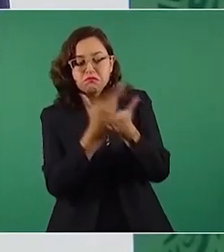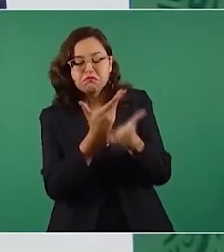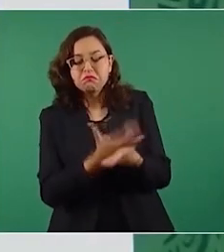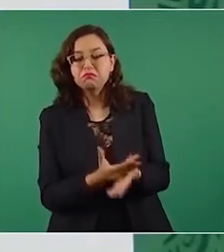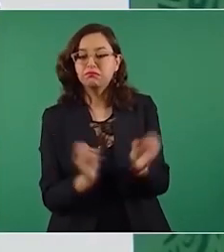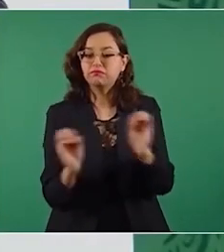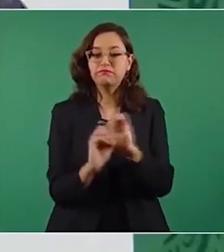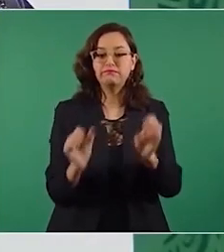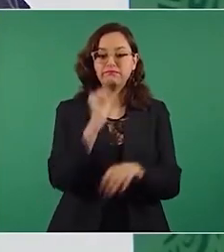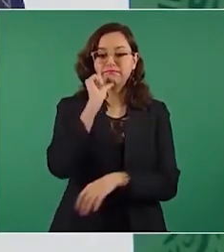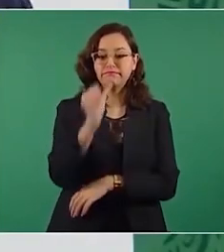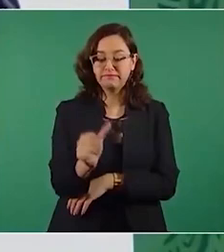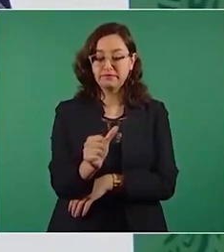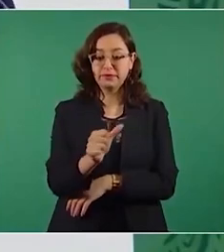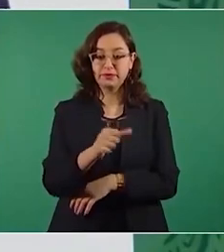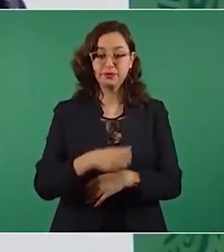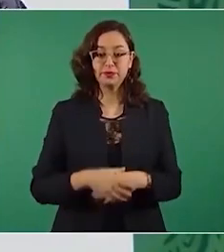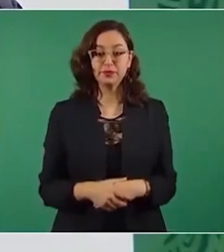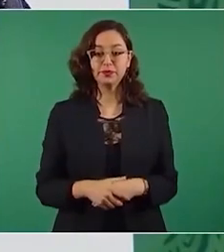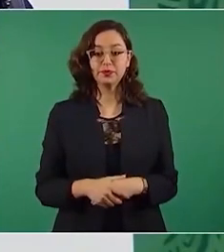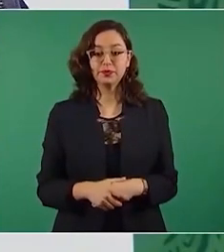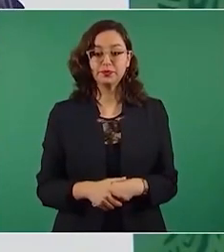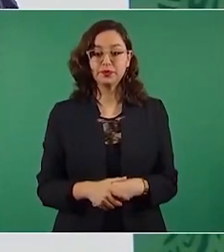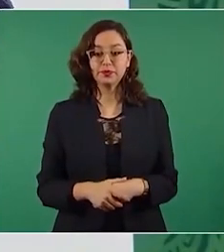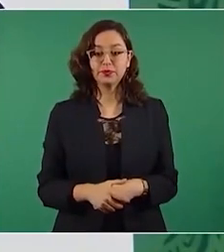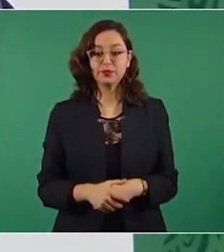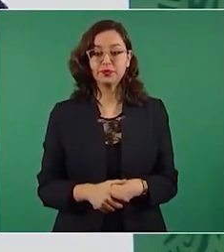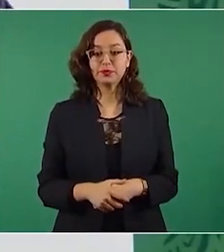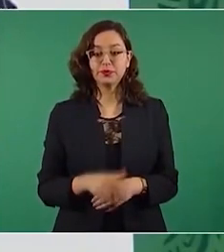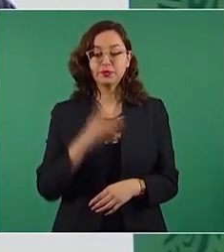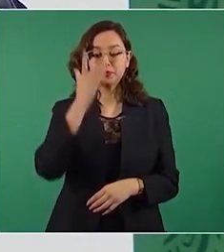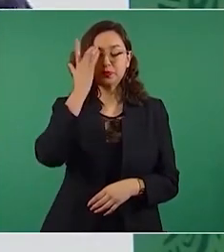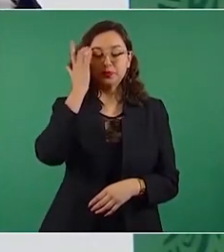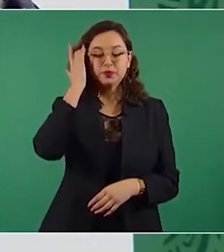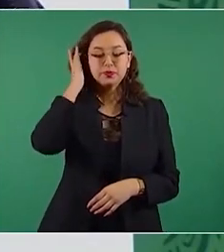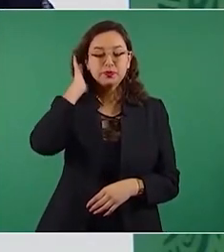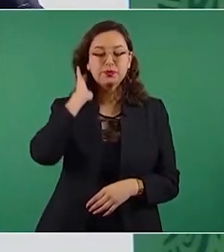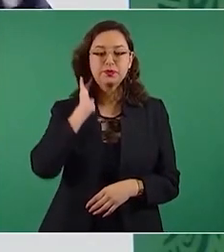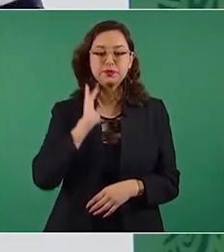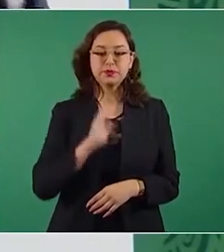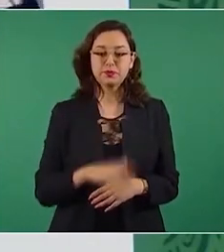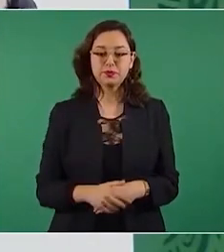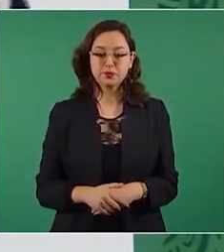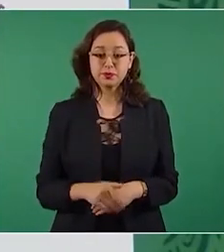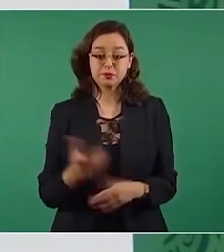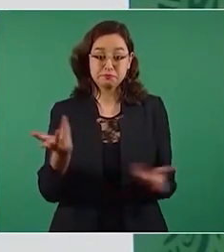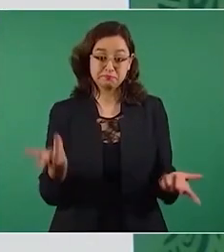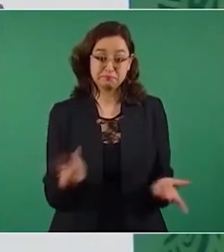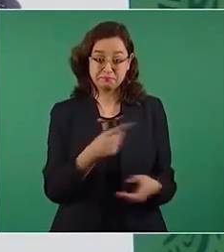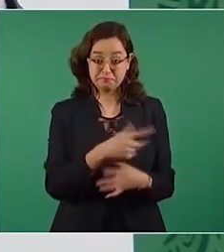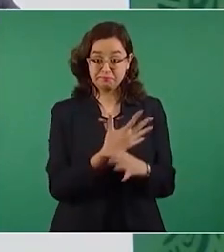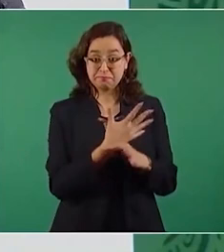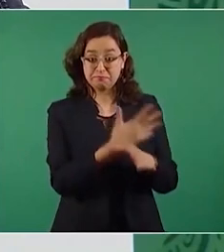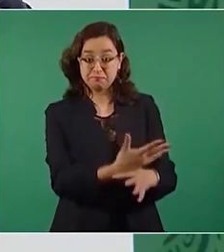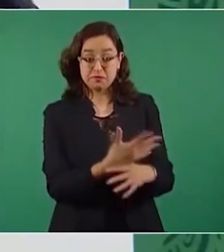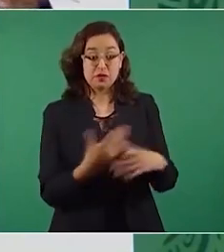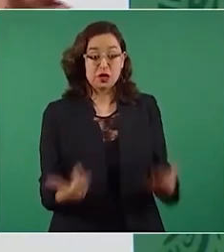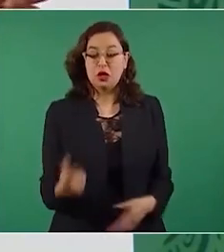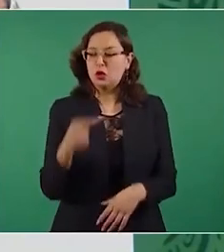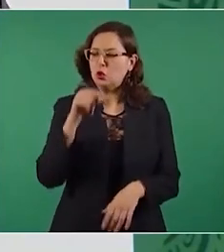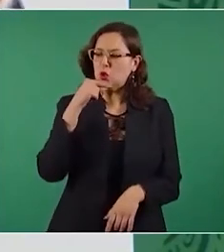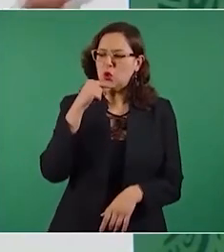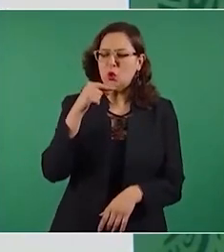Ya ven lo que hablan de cuántos niños contagiados,